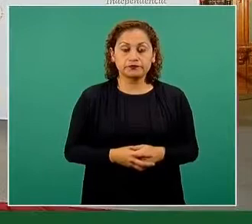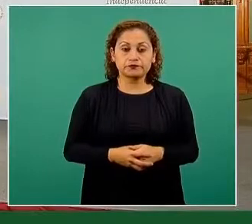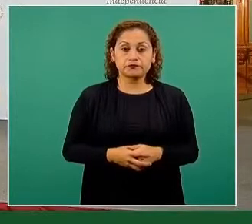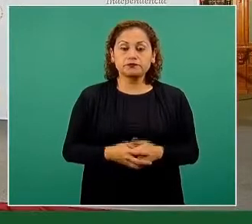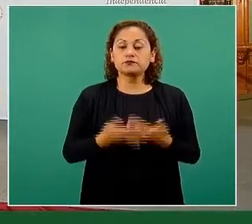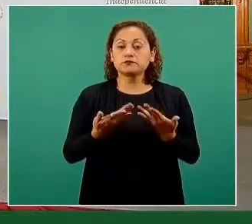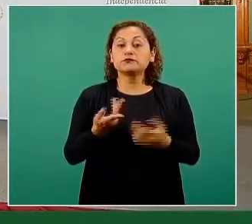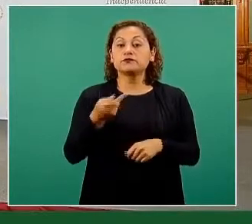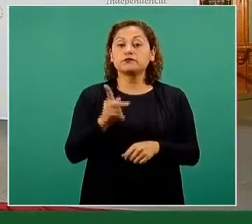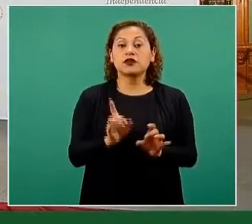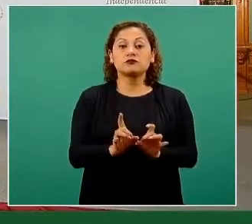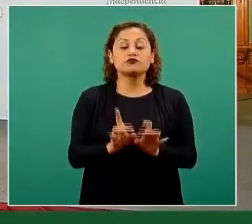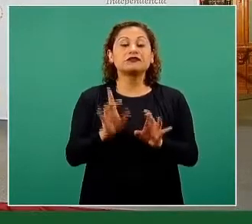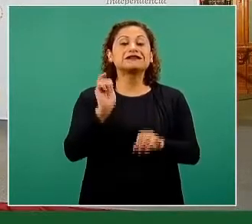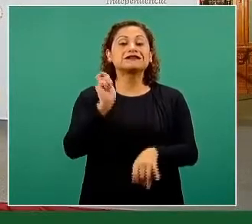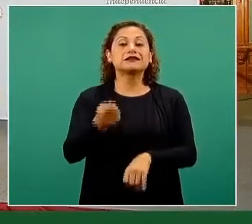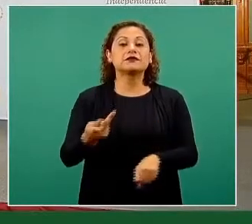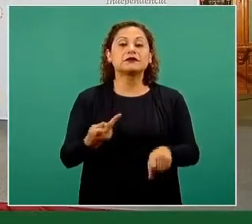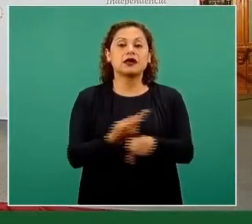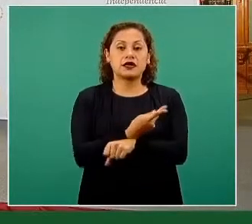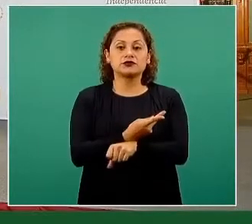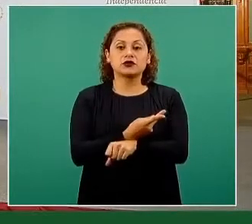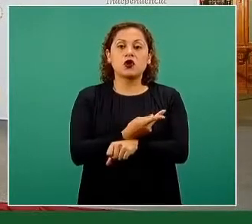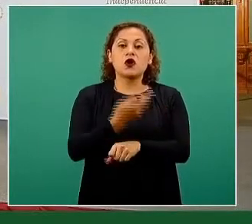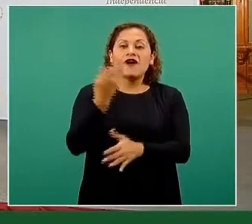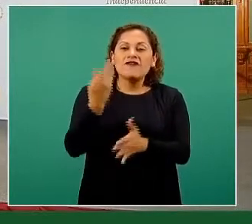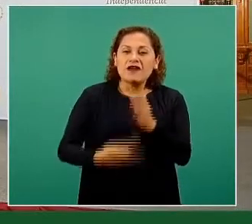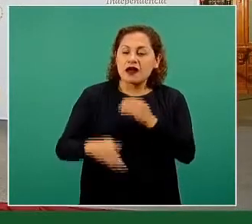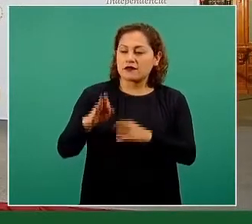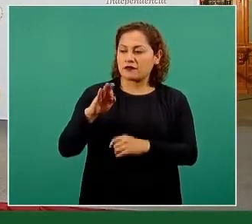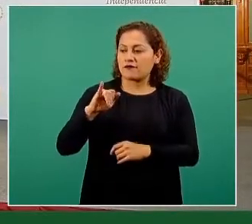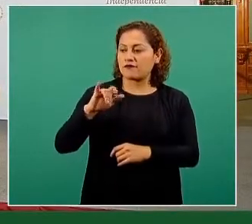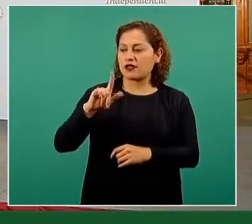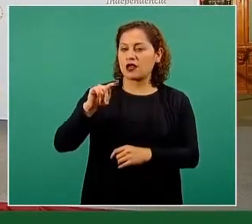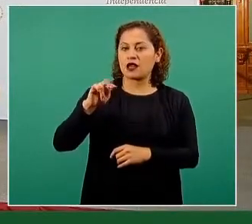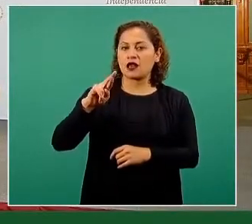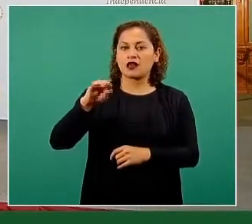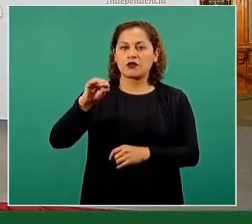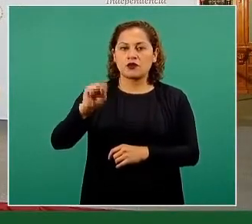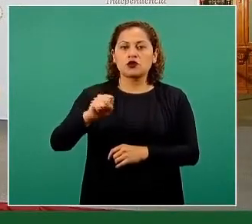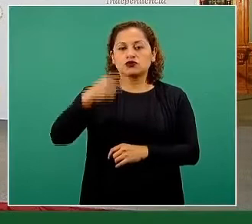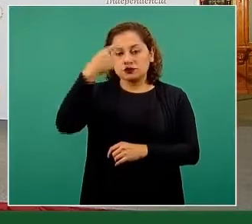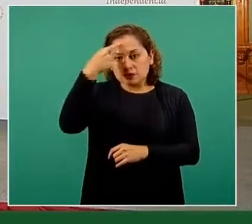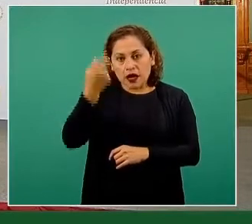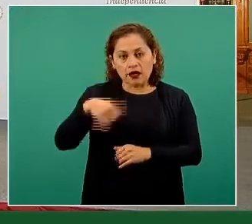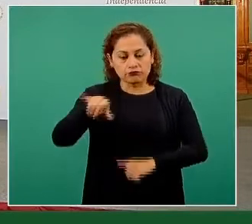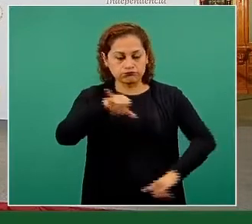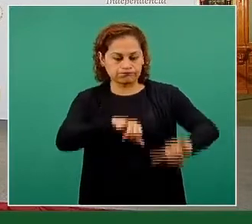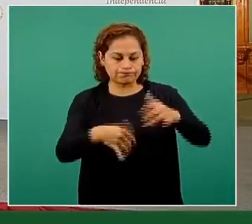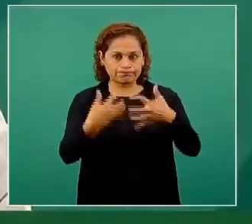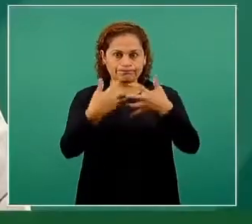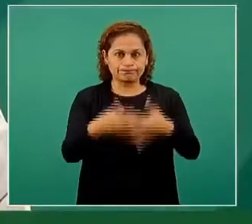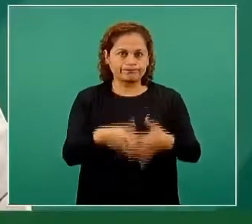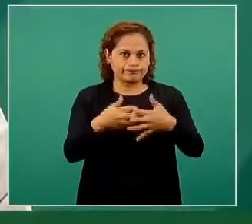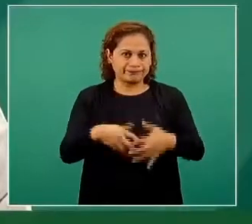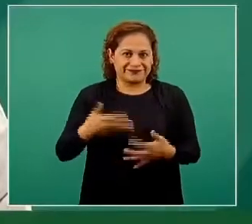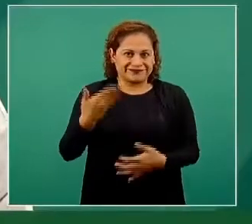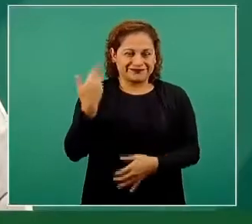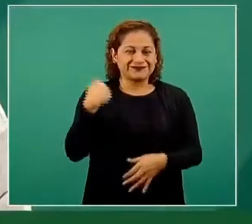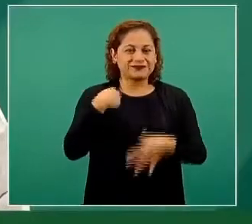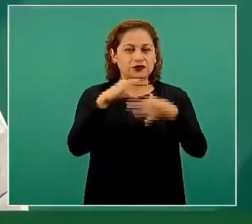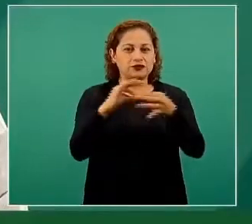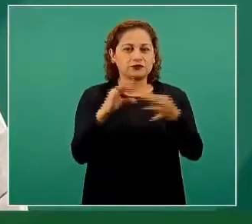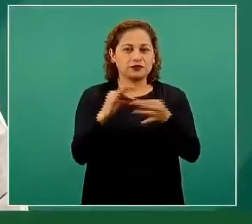contratiempo consistió en el abastecimiento de unos filtros, lo comentábamos hace unos días, para hacer esta producción se requieren unos